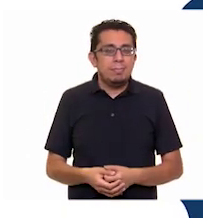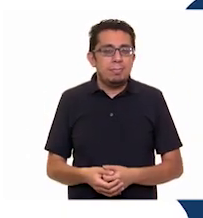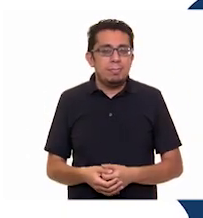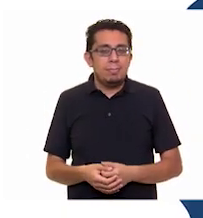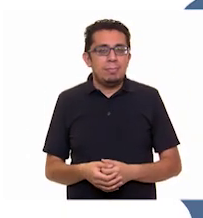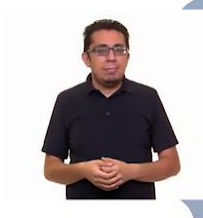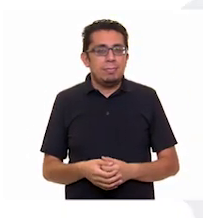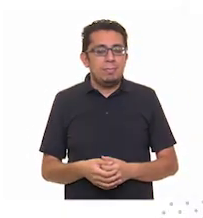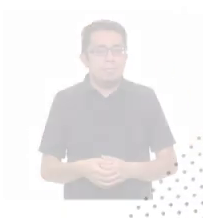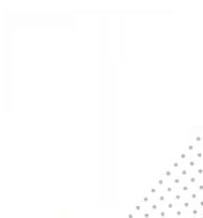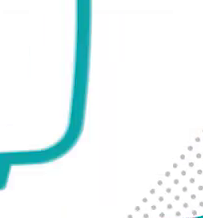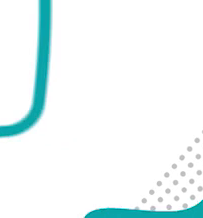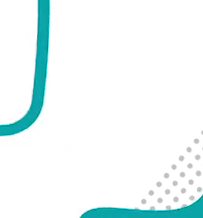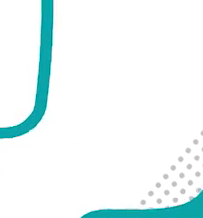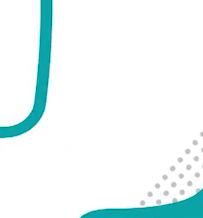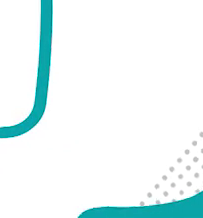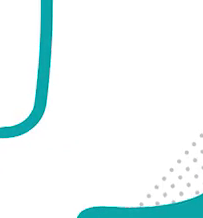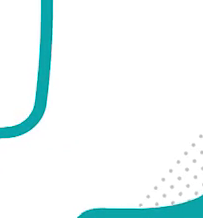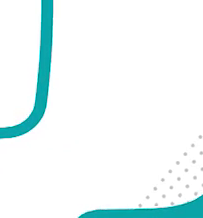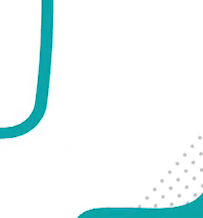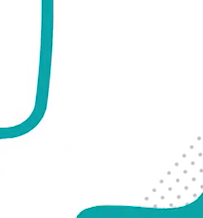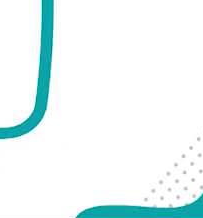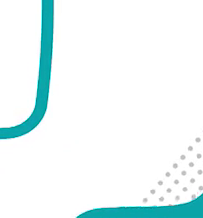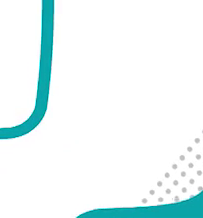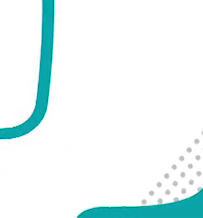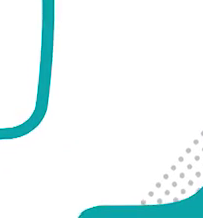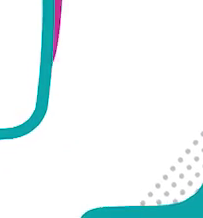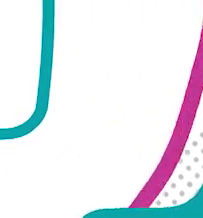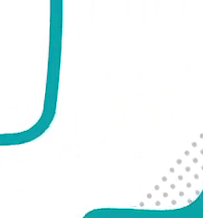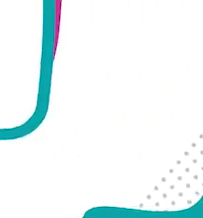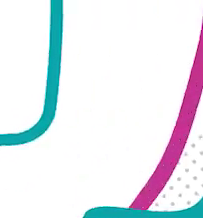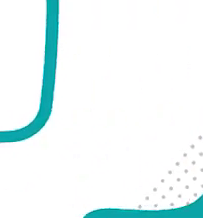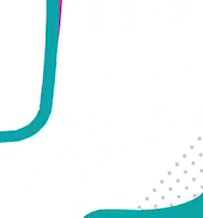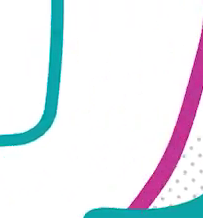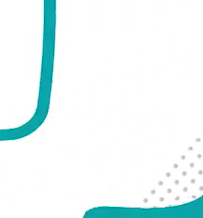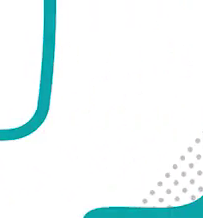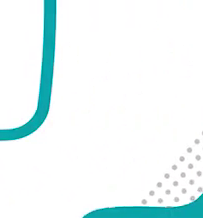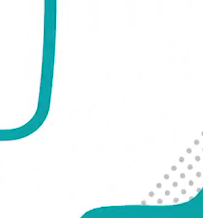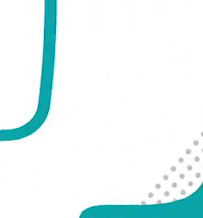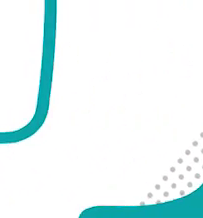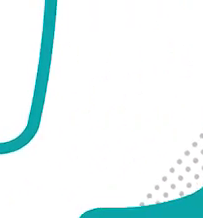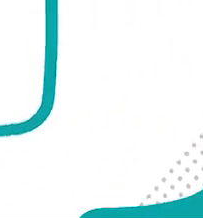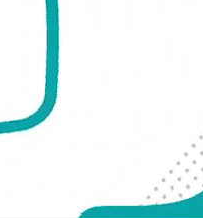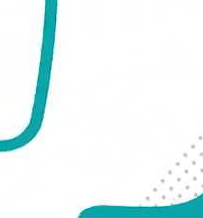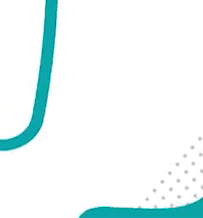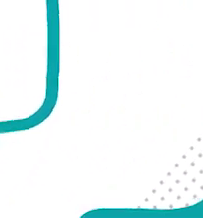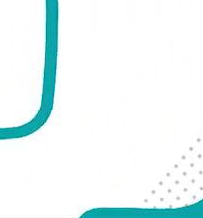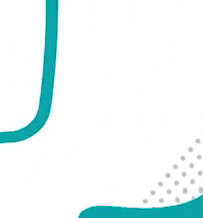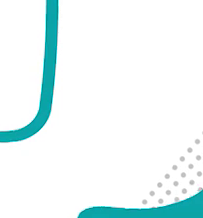.mx Aprende en.cep